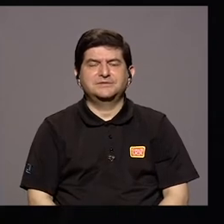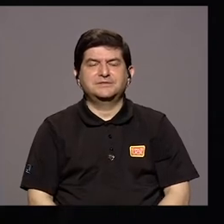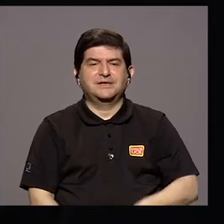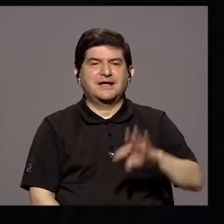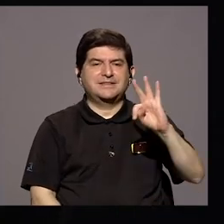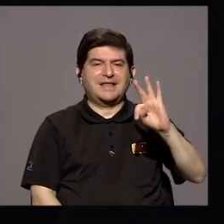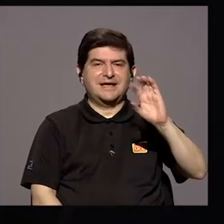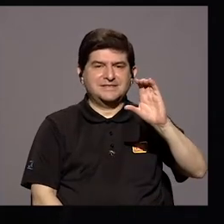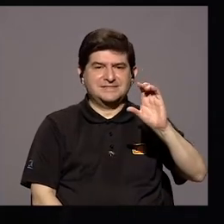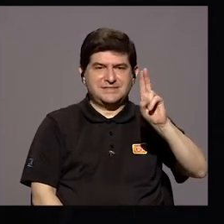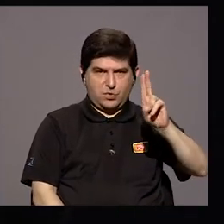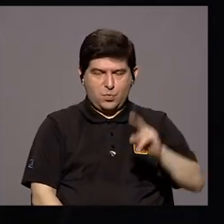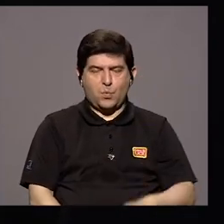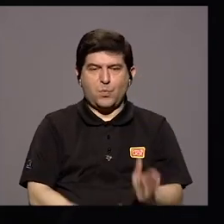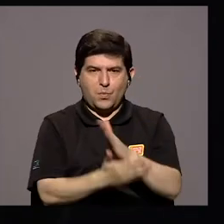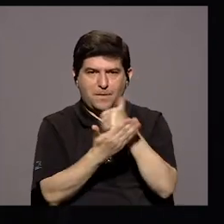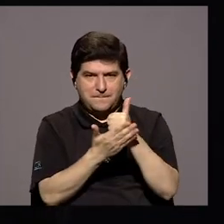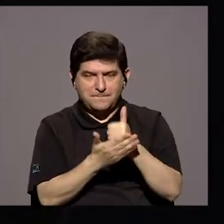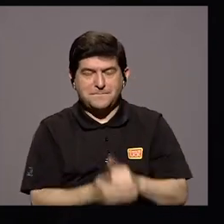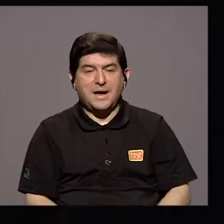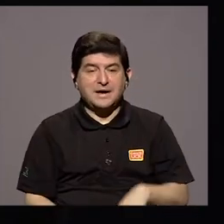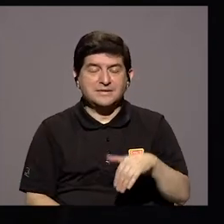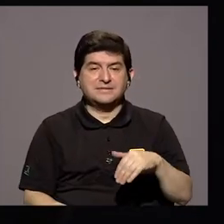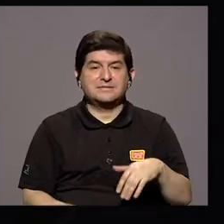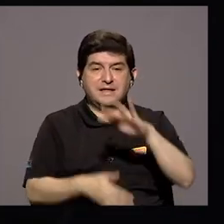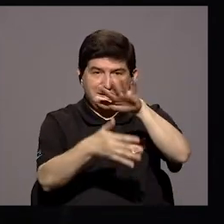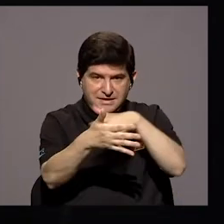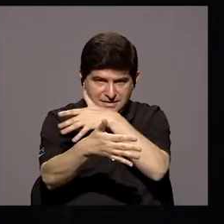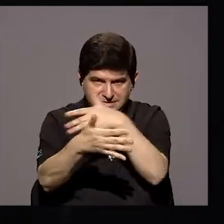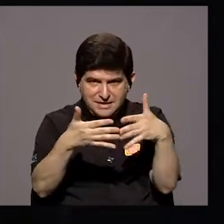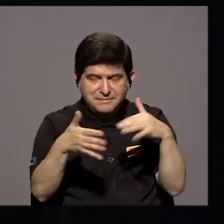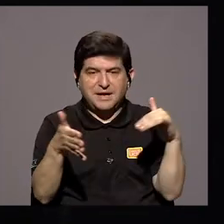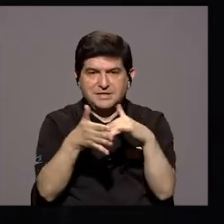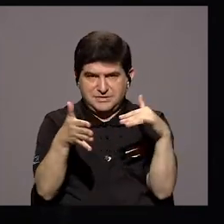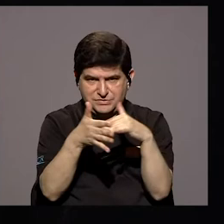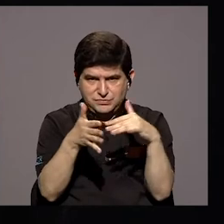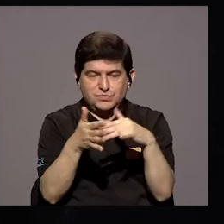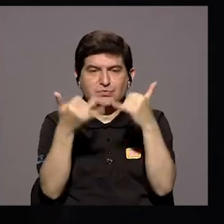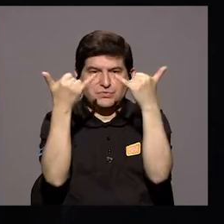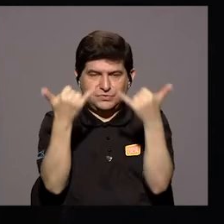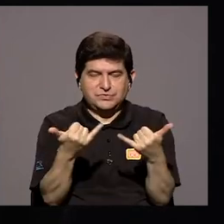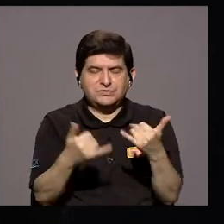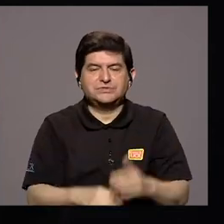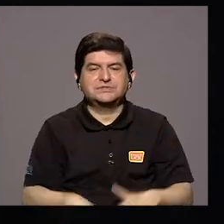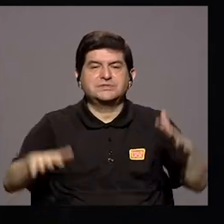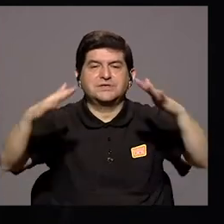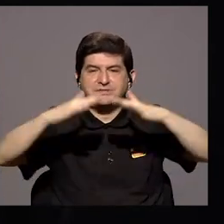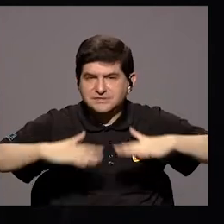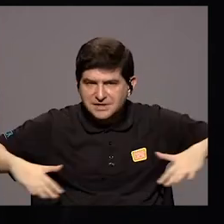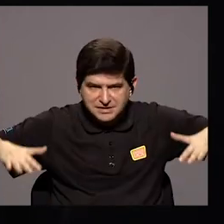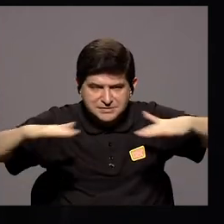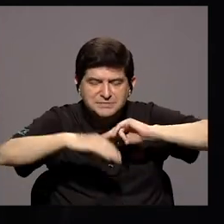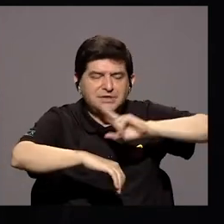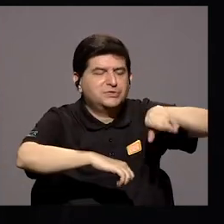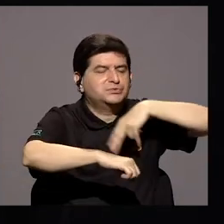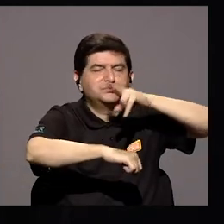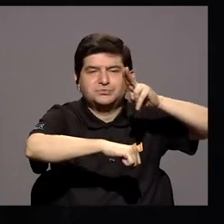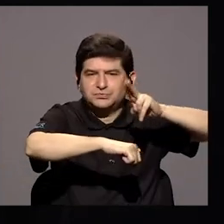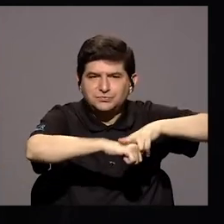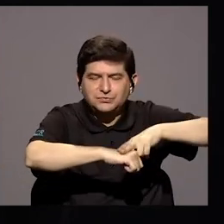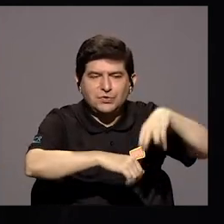Que El TCU Que Forma Parte De La Malla Curricular Ya Es De Por Si Es Espacio